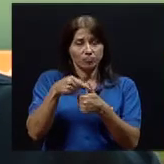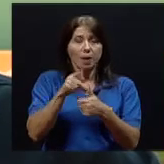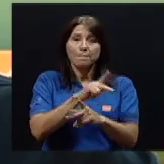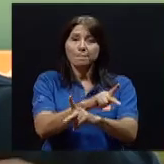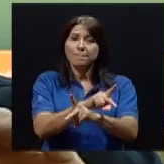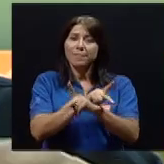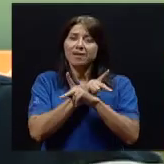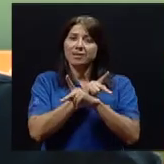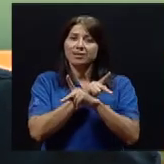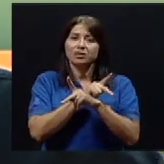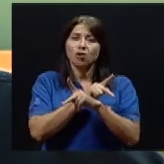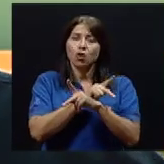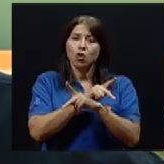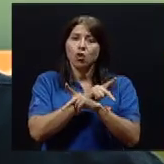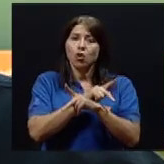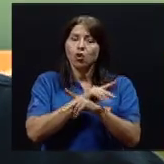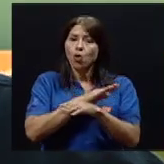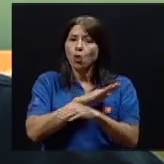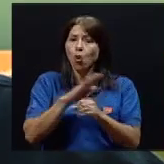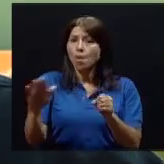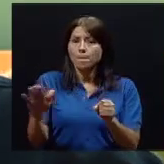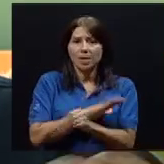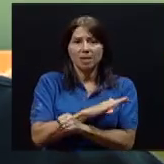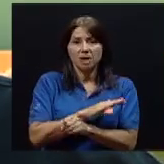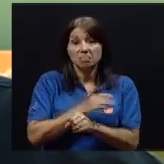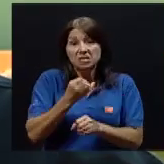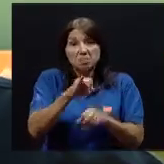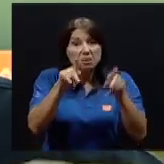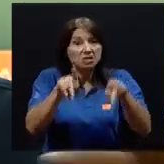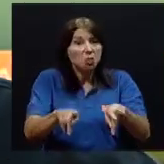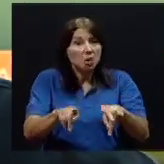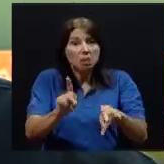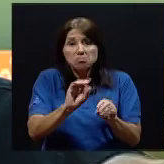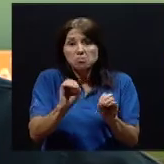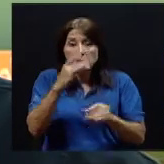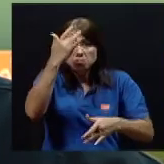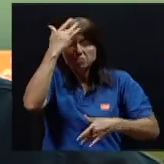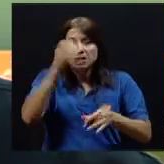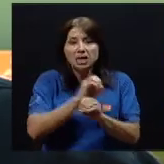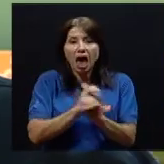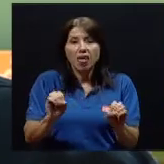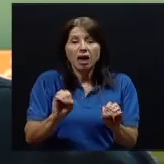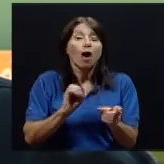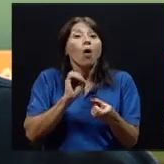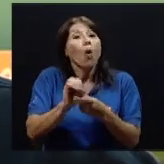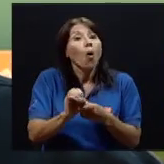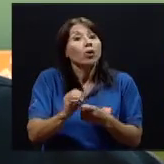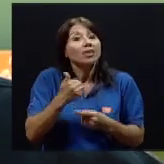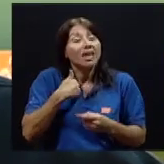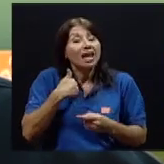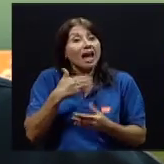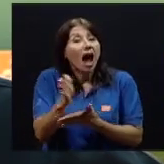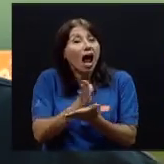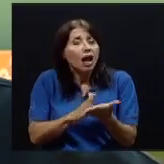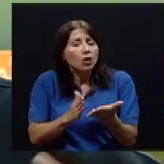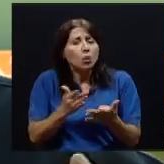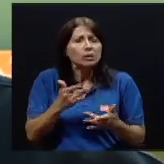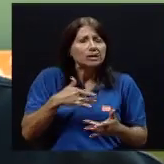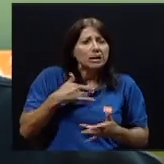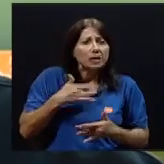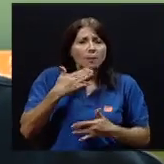prevención completa en aquel que no padece de nada, o que tal vez tiene padecimientos que no se vinculen directamente al síndrome, pero entonces, bueno,